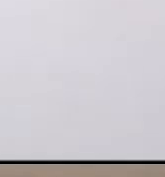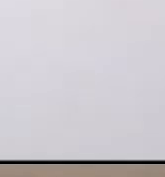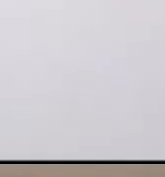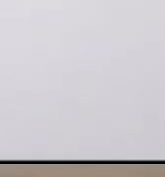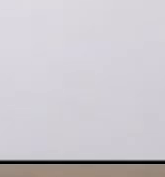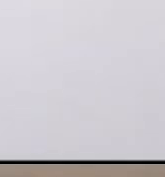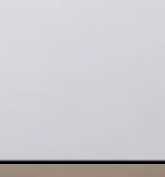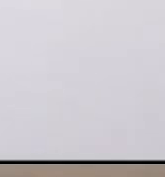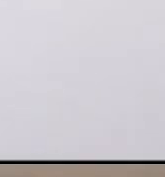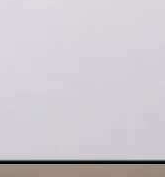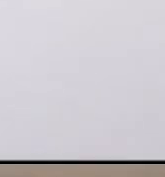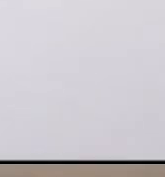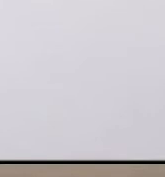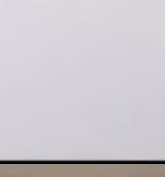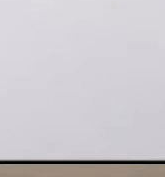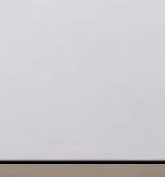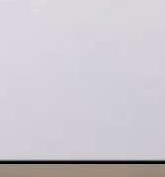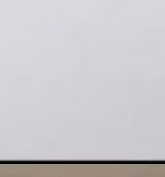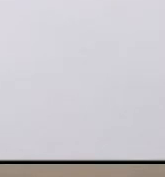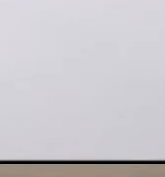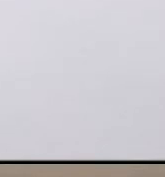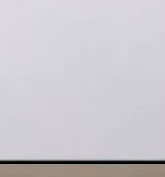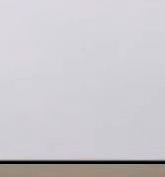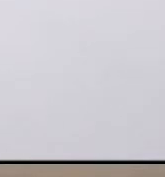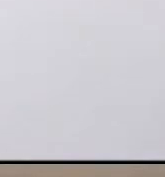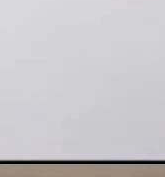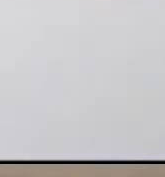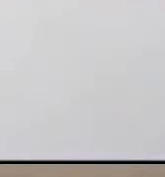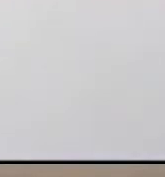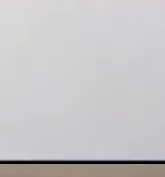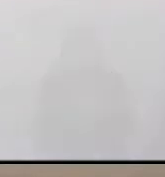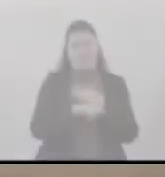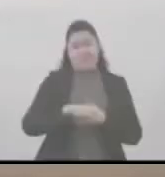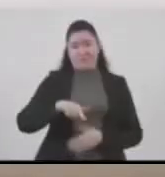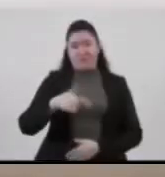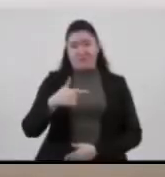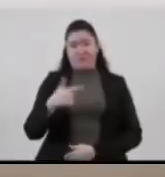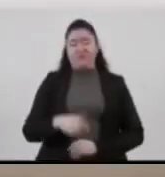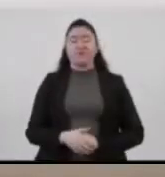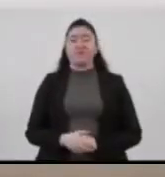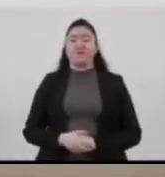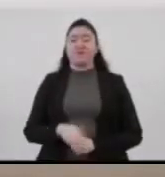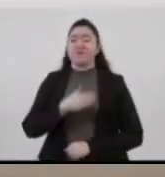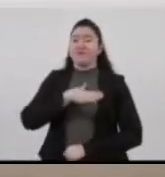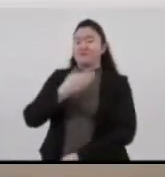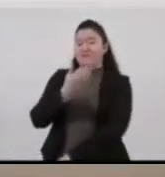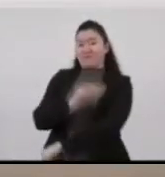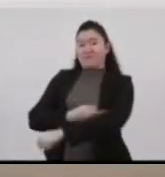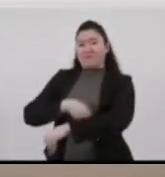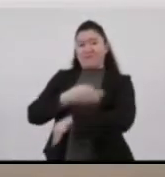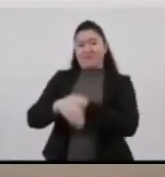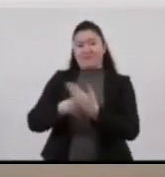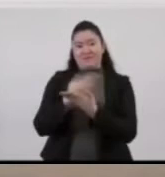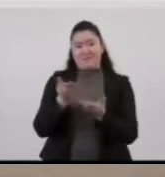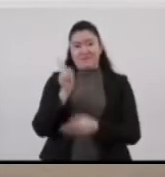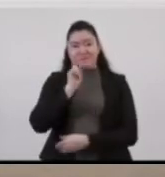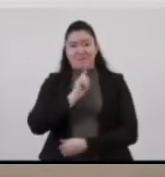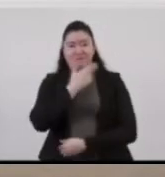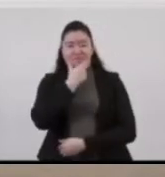Buen día. Iniciamos con el informe sobre la línea 12 del metro. Muy buenas tardes a todas, a todos.